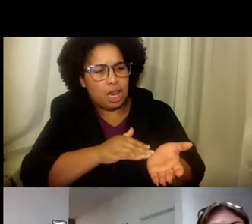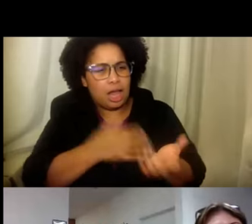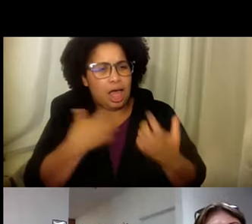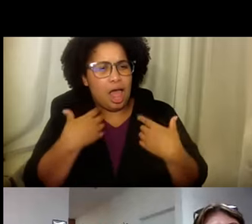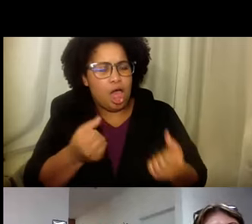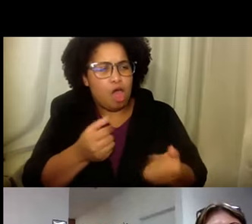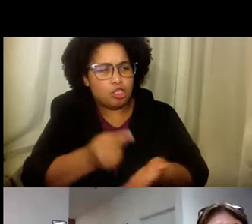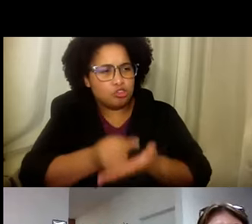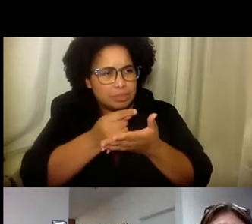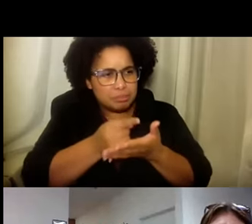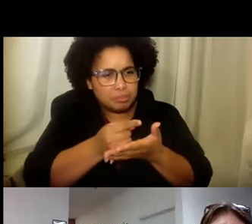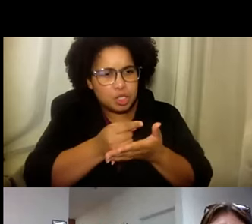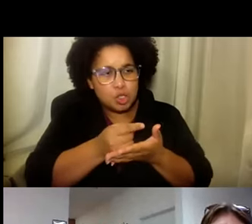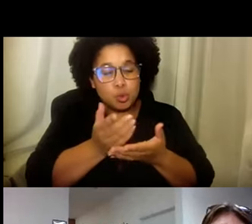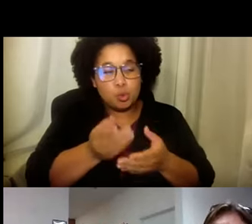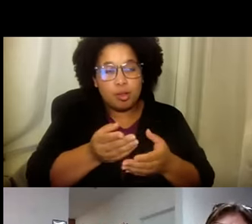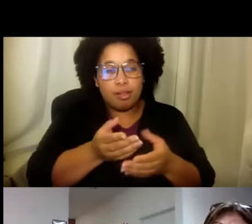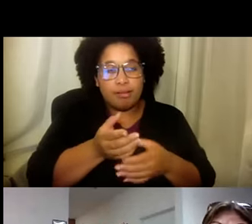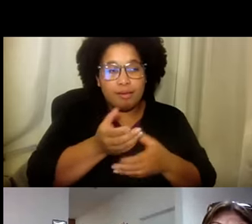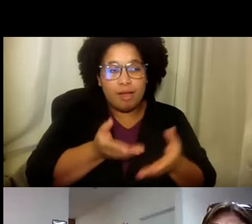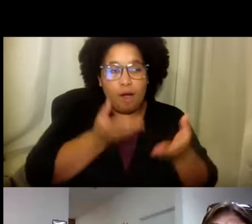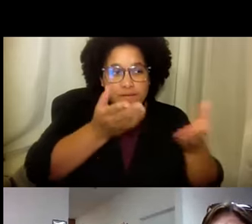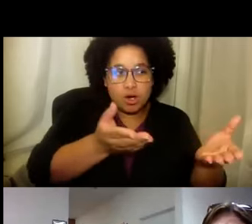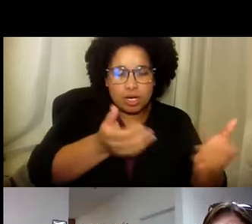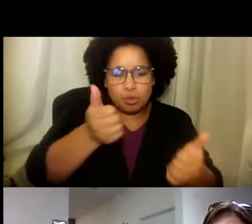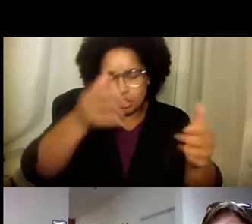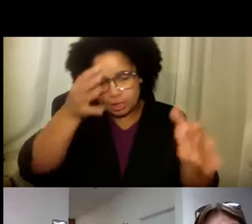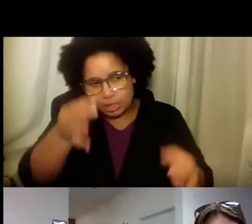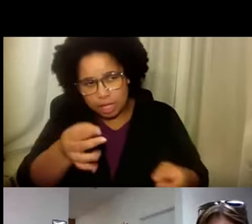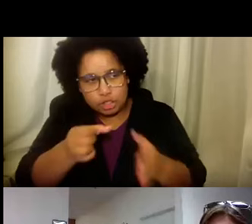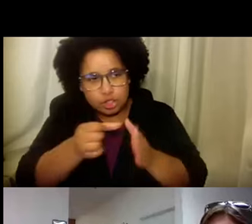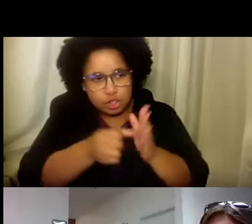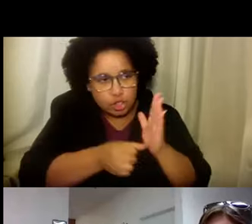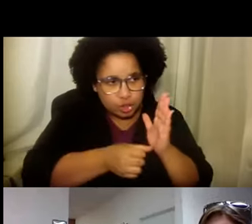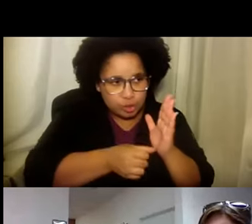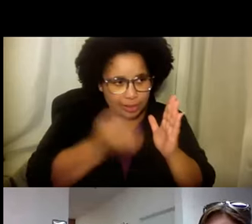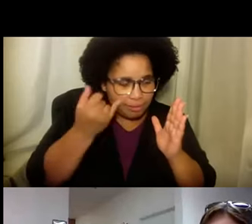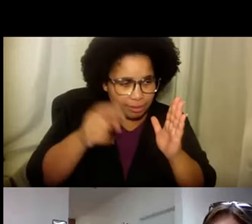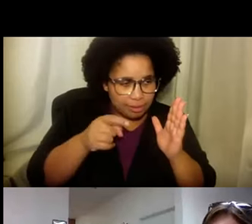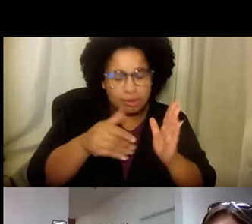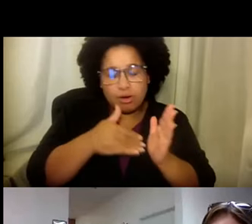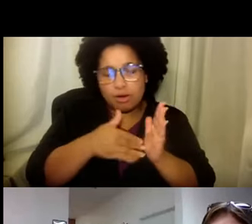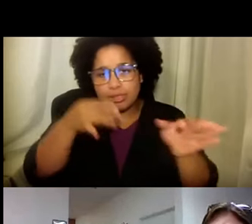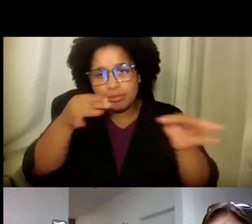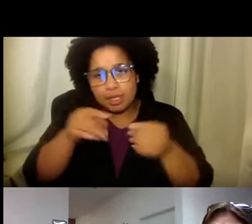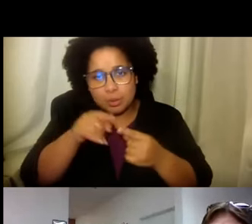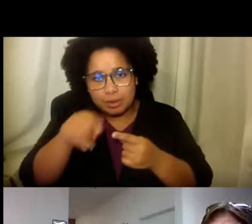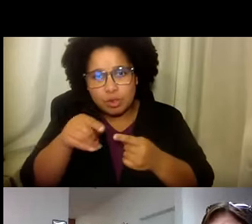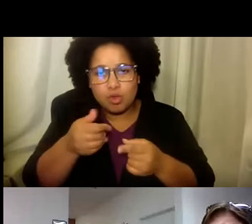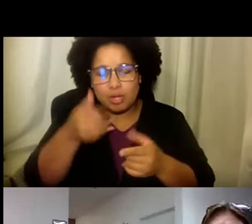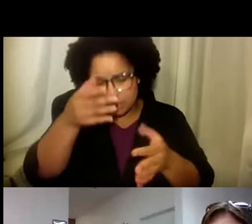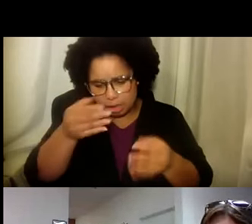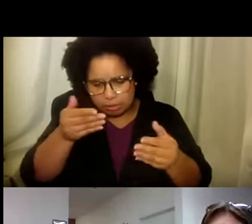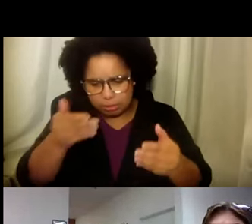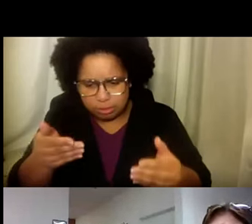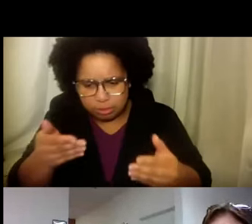tratamiento. Va a recibir. O puede recibir. Y que tome una decisión. Por ejemplo. Si necesita. Alguna cirugía. Que un doctor.